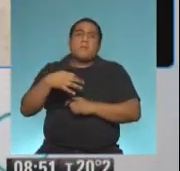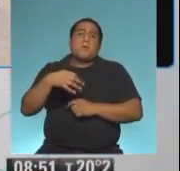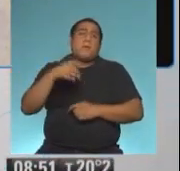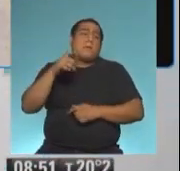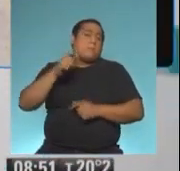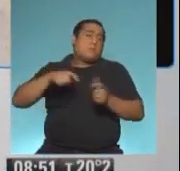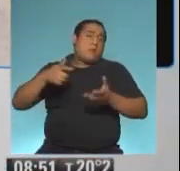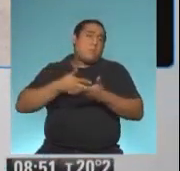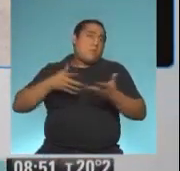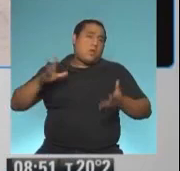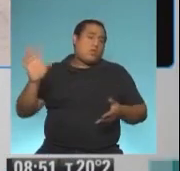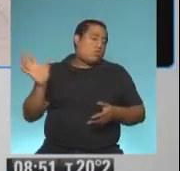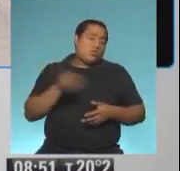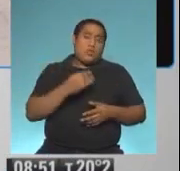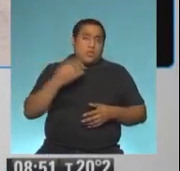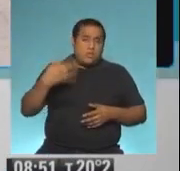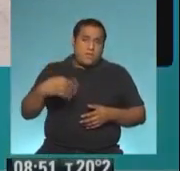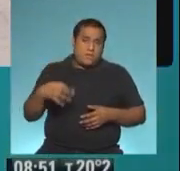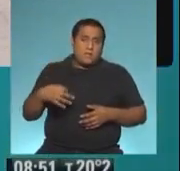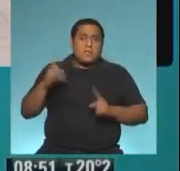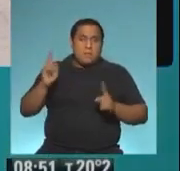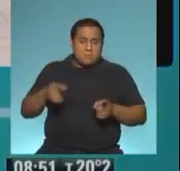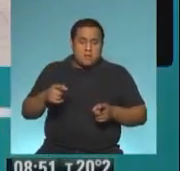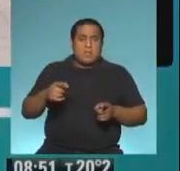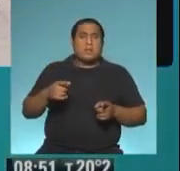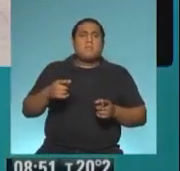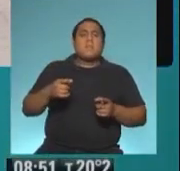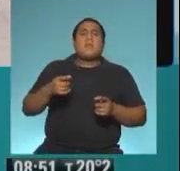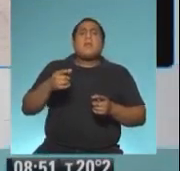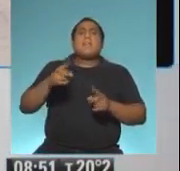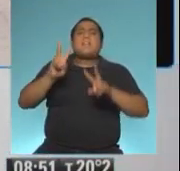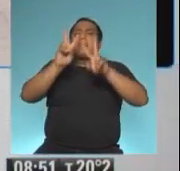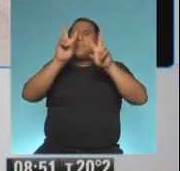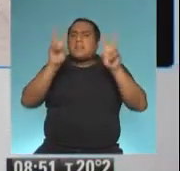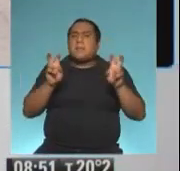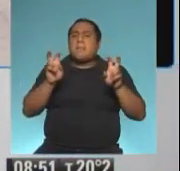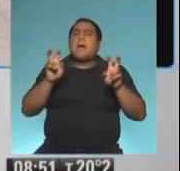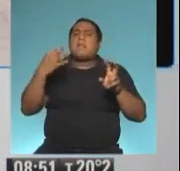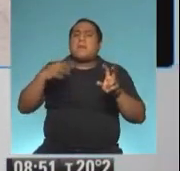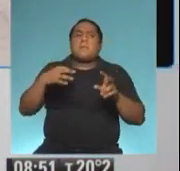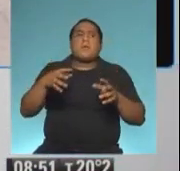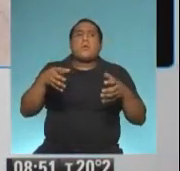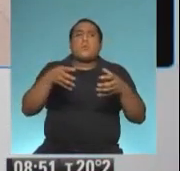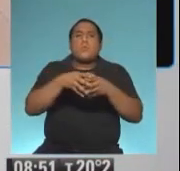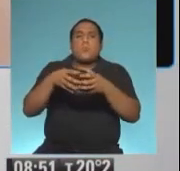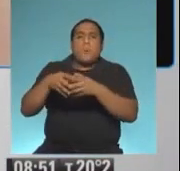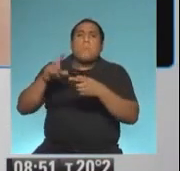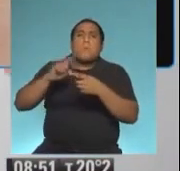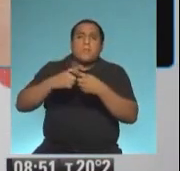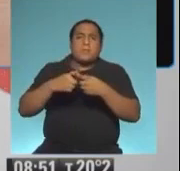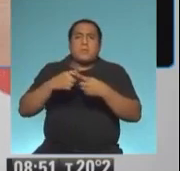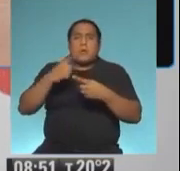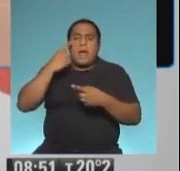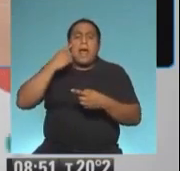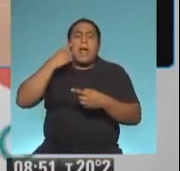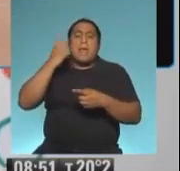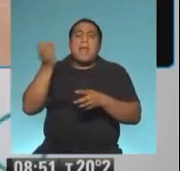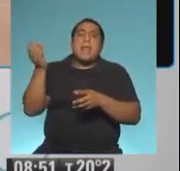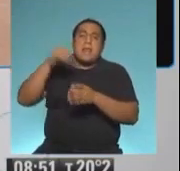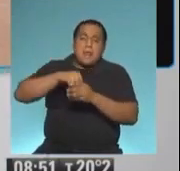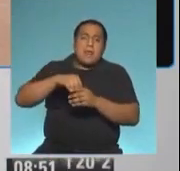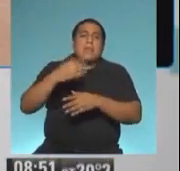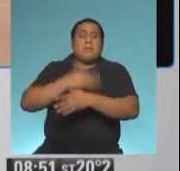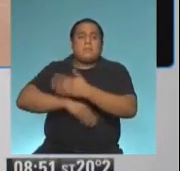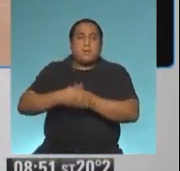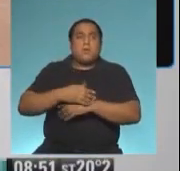general y lograr que este tema esté en agenda y en agenda quiere decir en cada política pública que se diseña, en el trabajo de los medios de